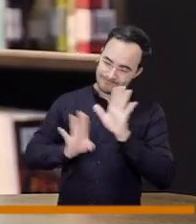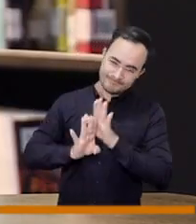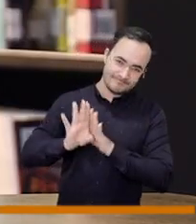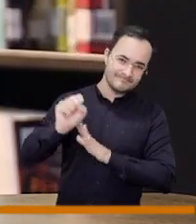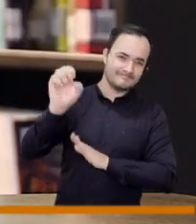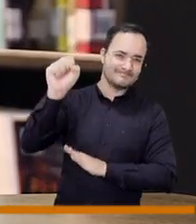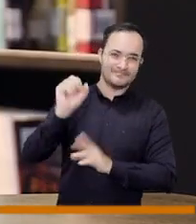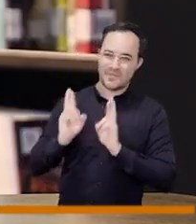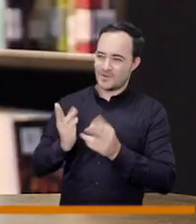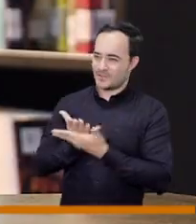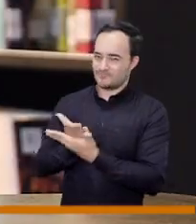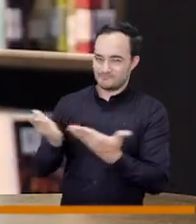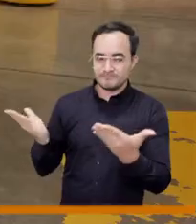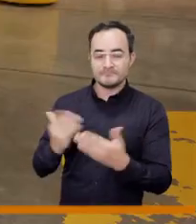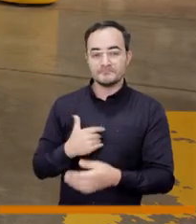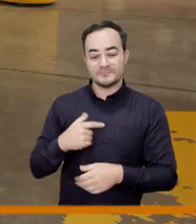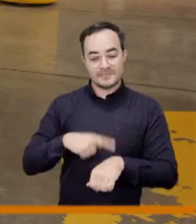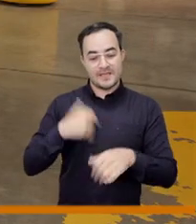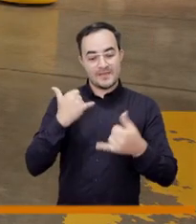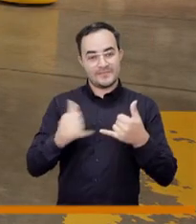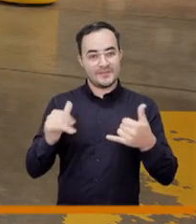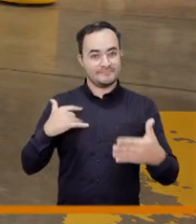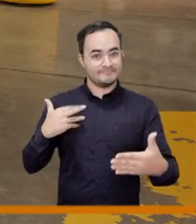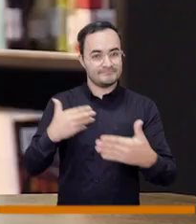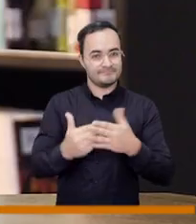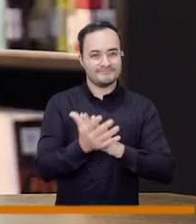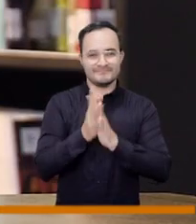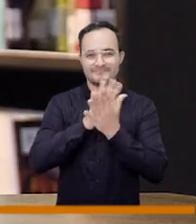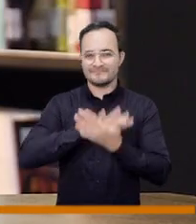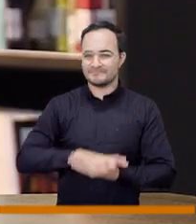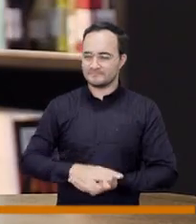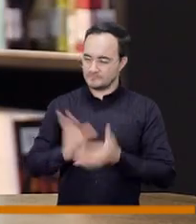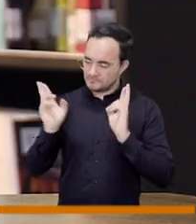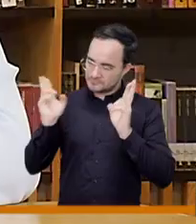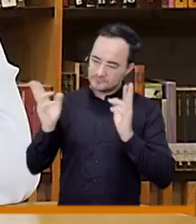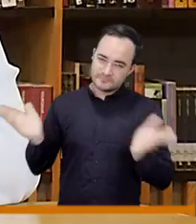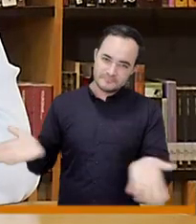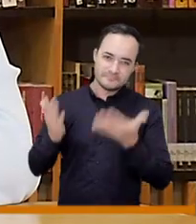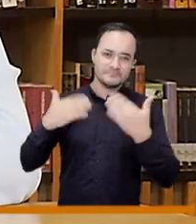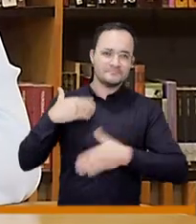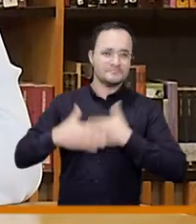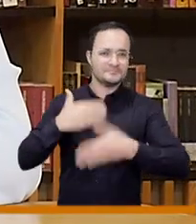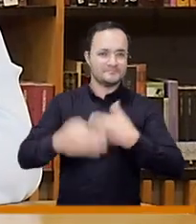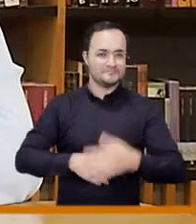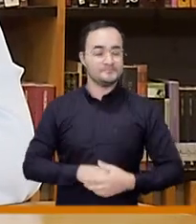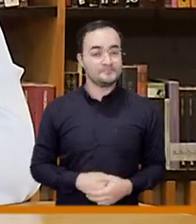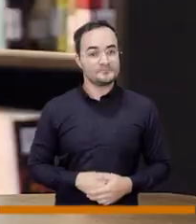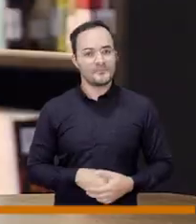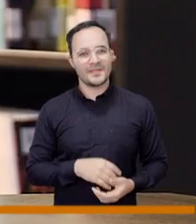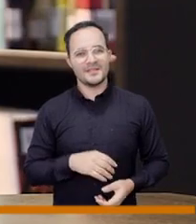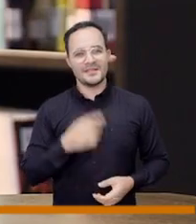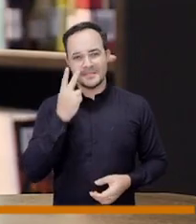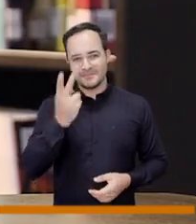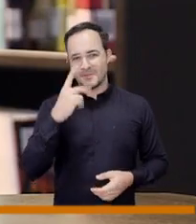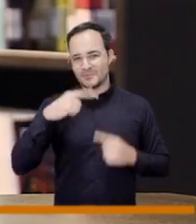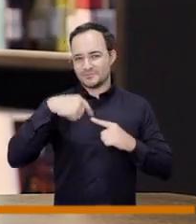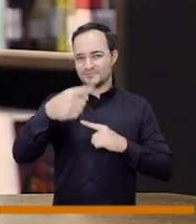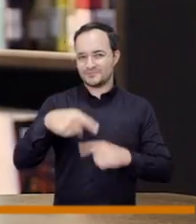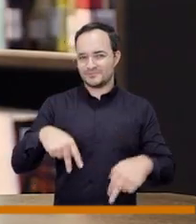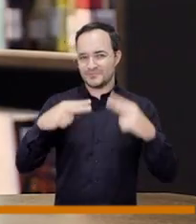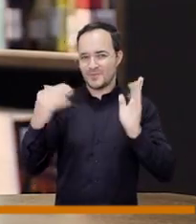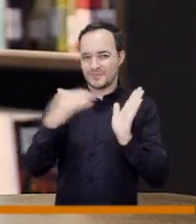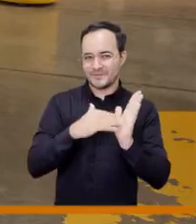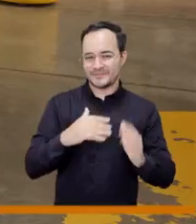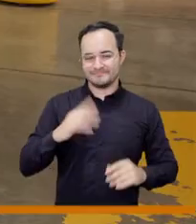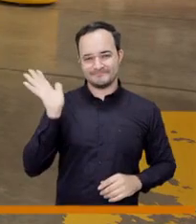éxitos en lo que resta de este periodo que están próximos a culminar en esta campaña que están realizando y bueno nosotros nos vemos